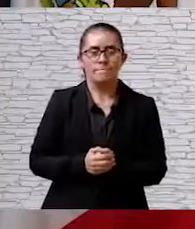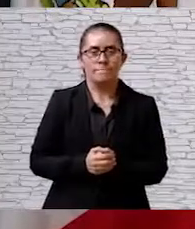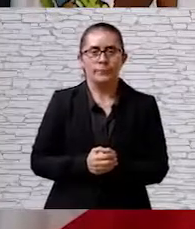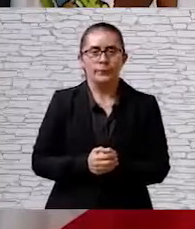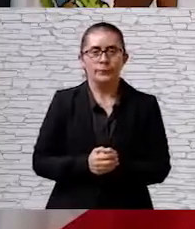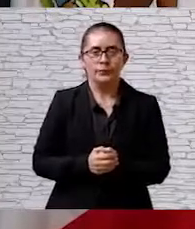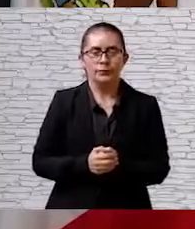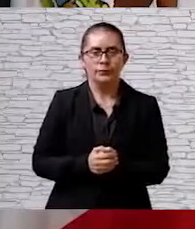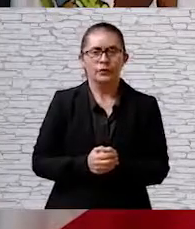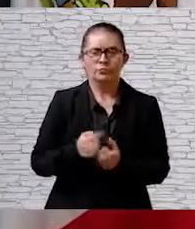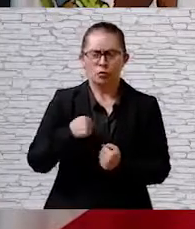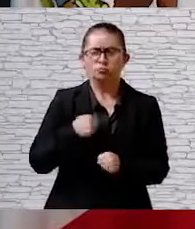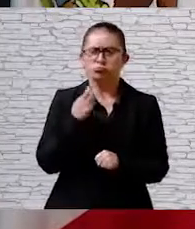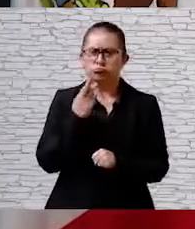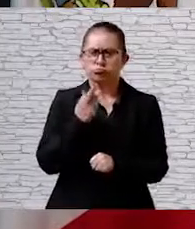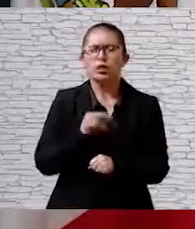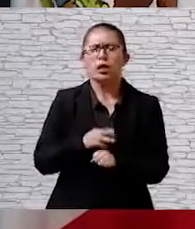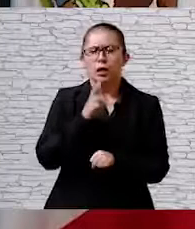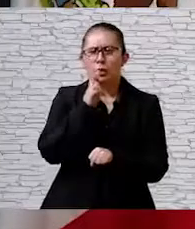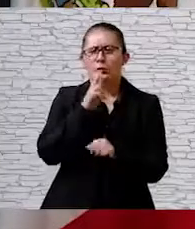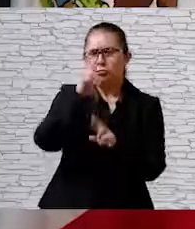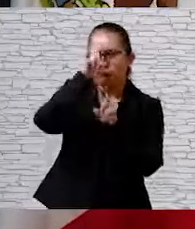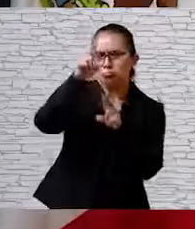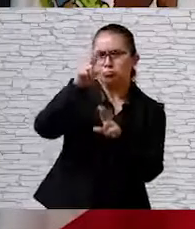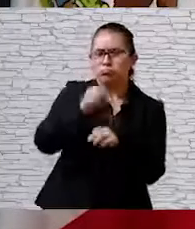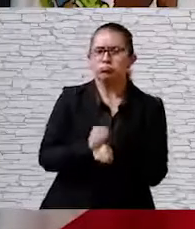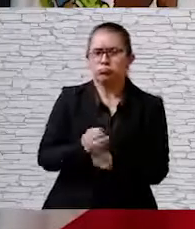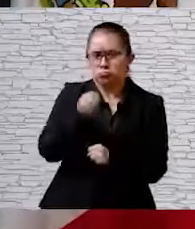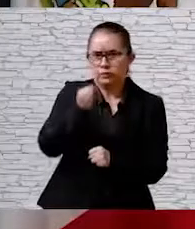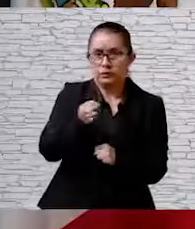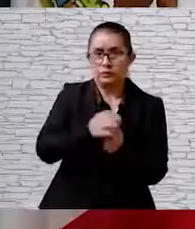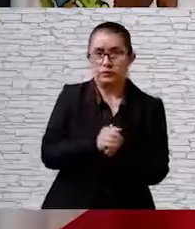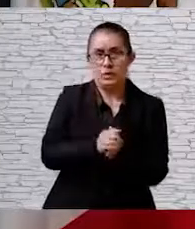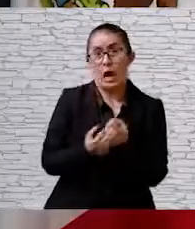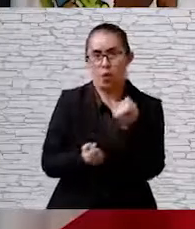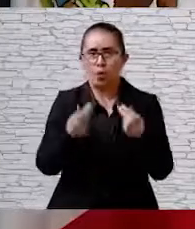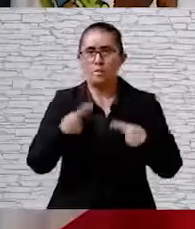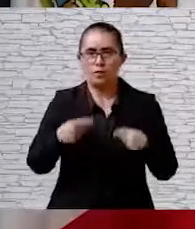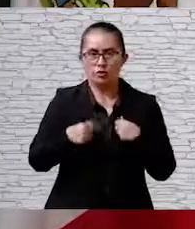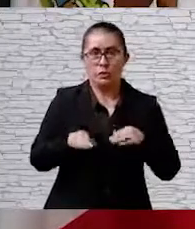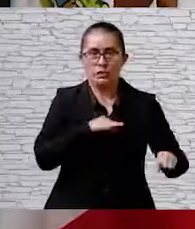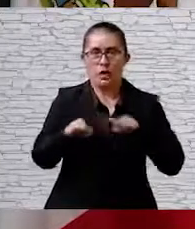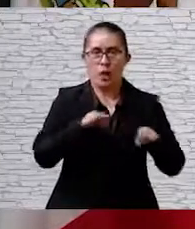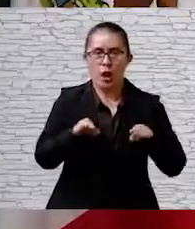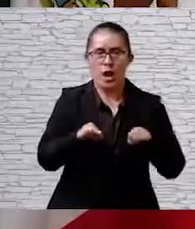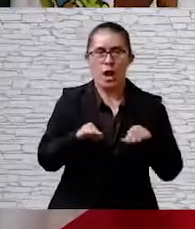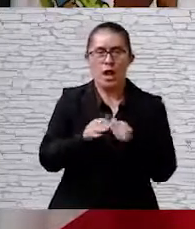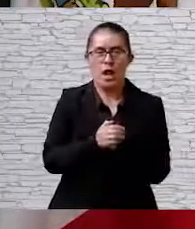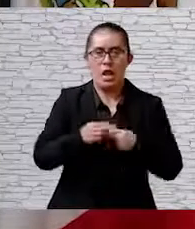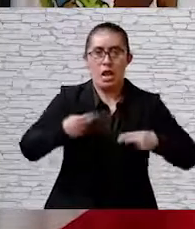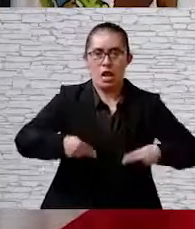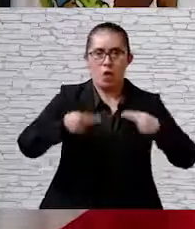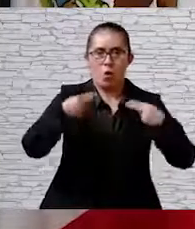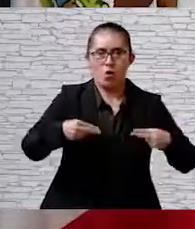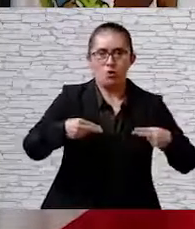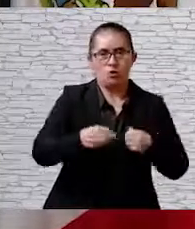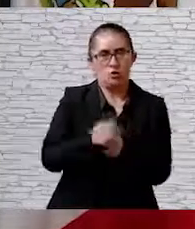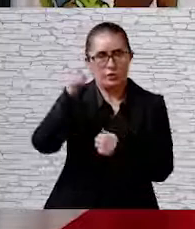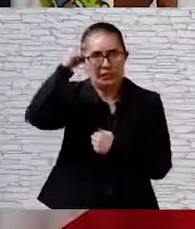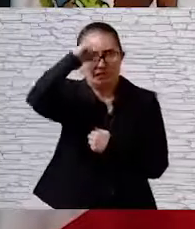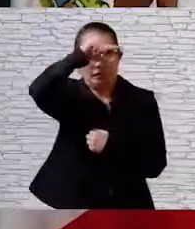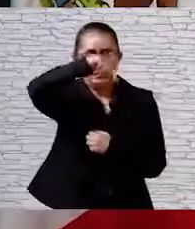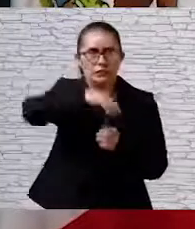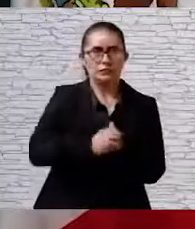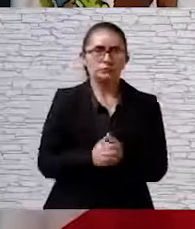pandemia. Asumo, respeto y comparto el reclamo de los prestadores de servicios de las